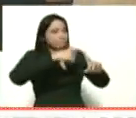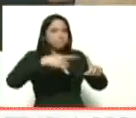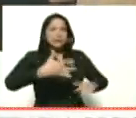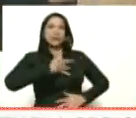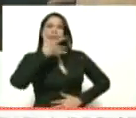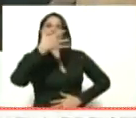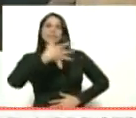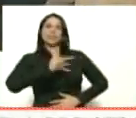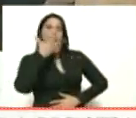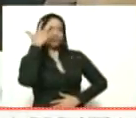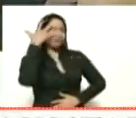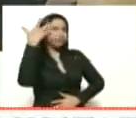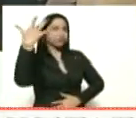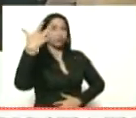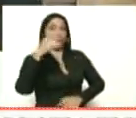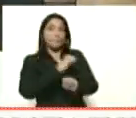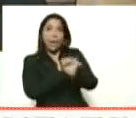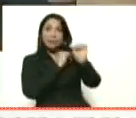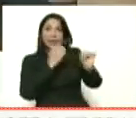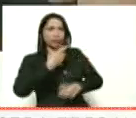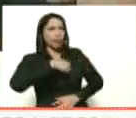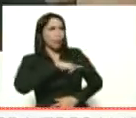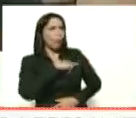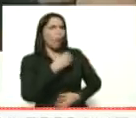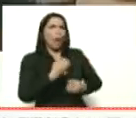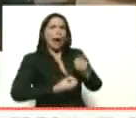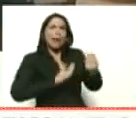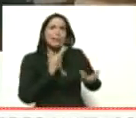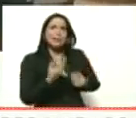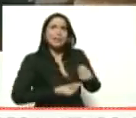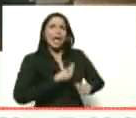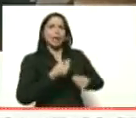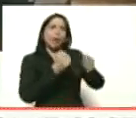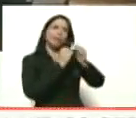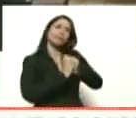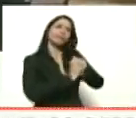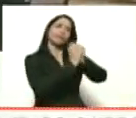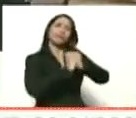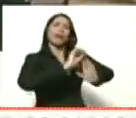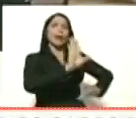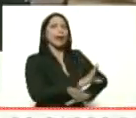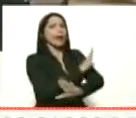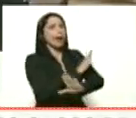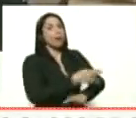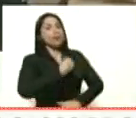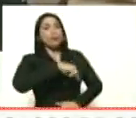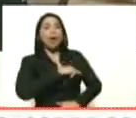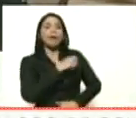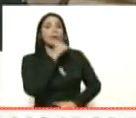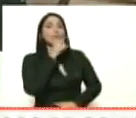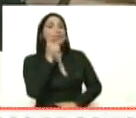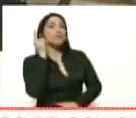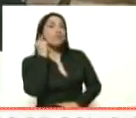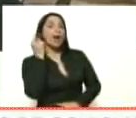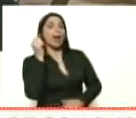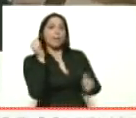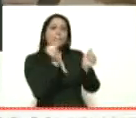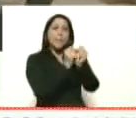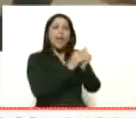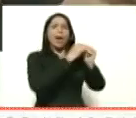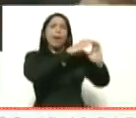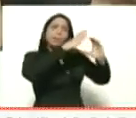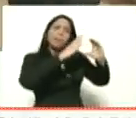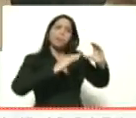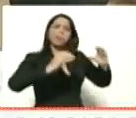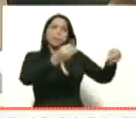de sabiduría, porque desde muy temprano le estamos haciendo oraciones y cantos a nuestra abuela Cueca, donde la hemos recibido con todo el